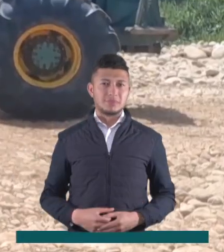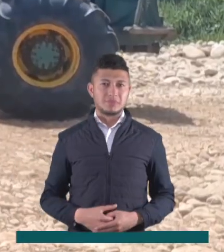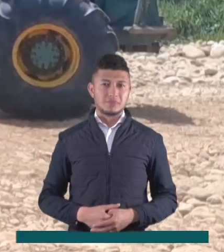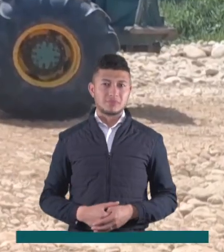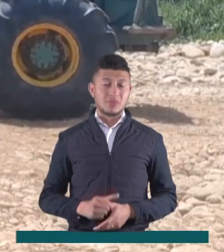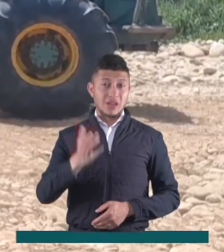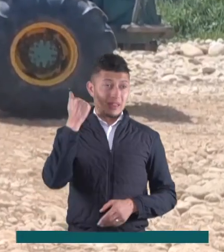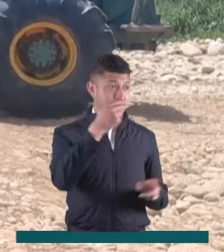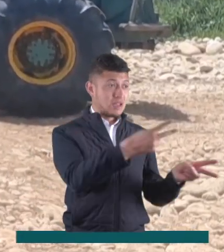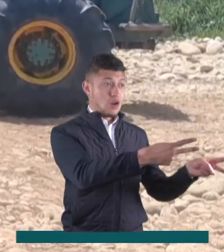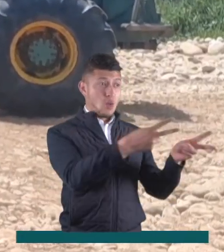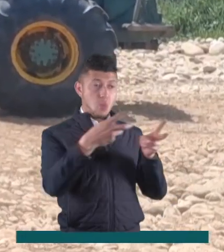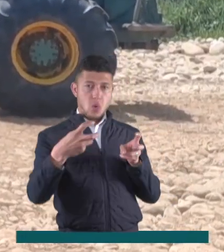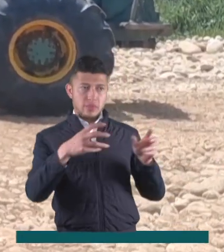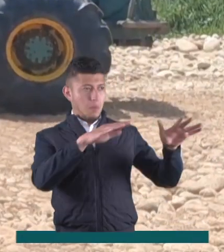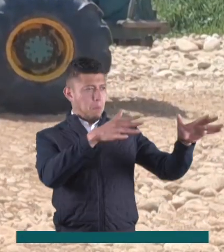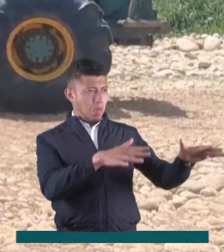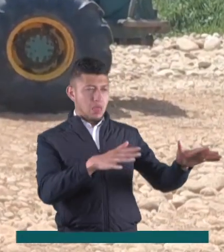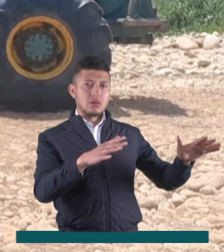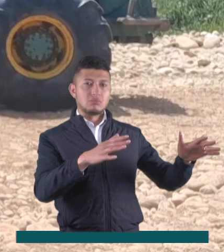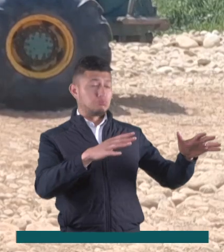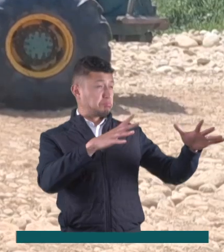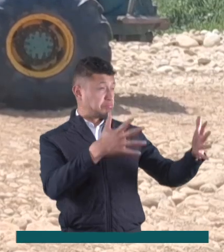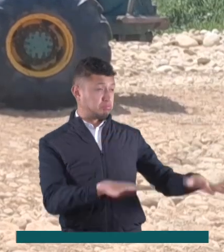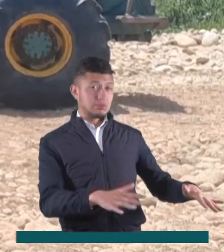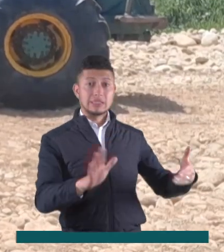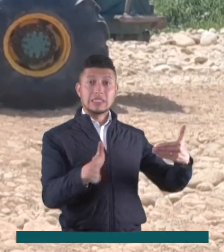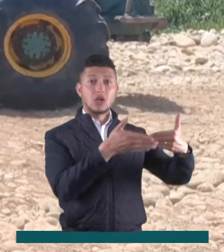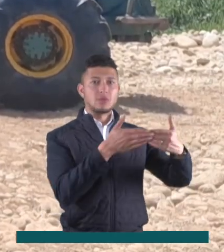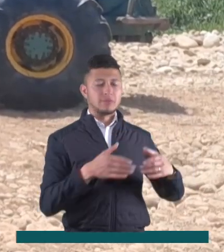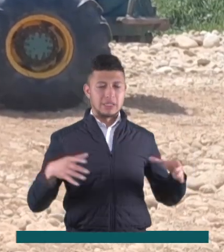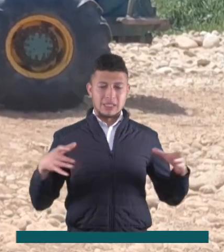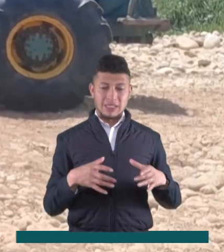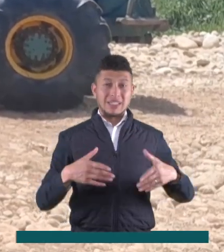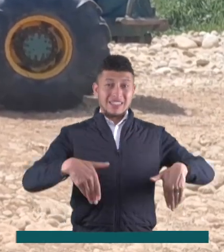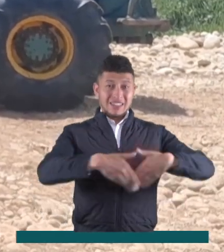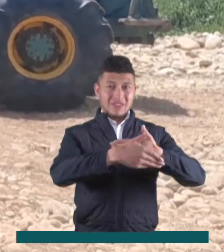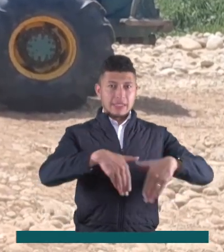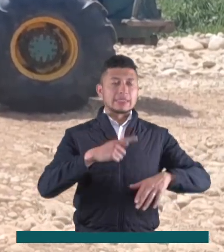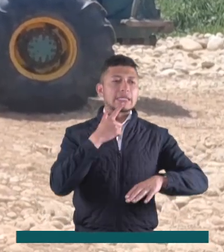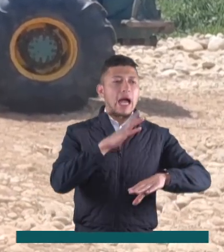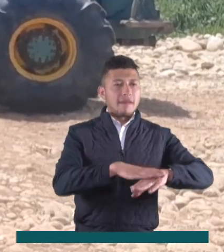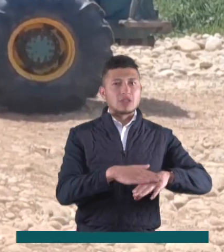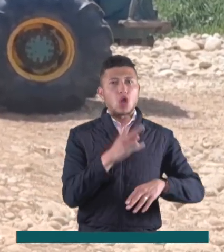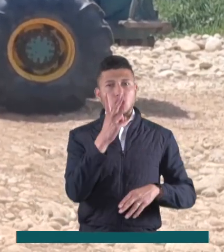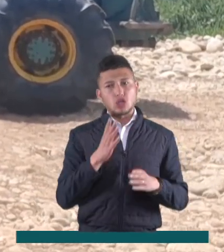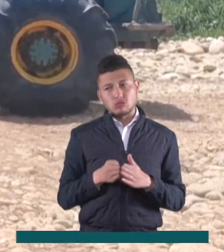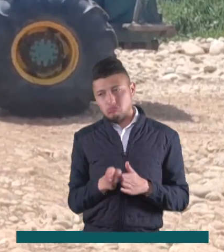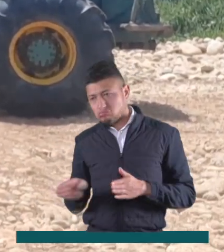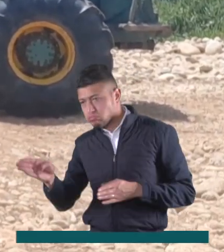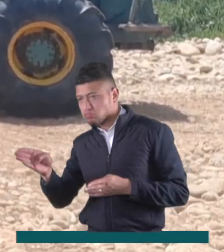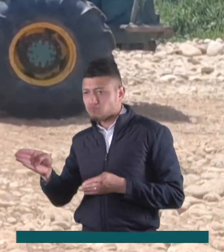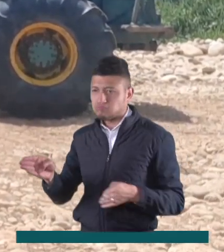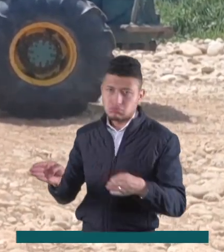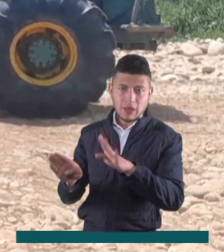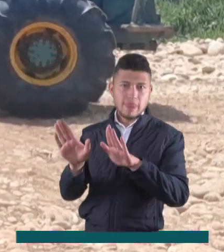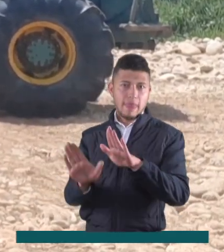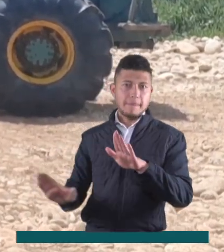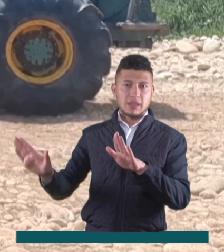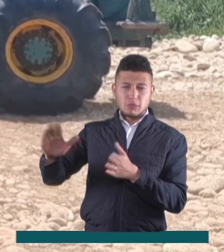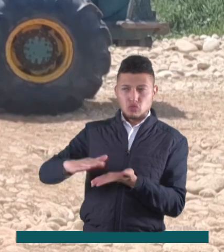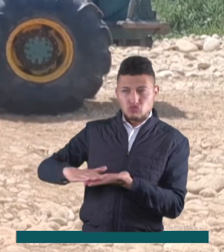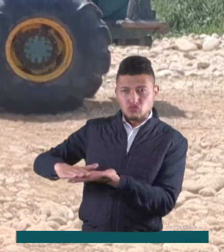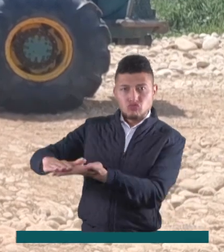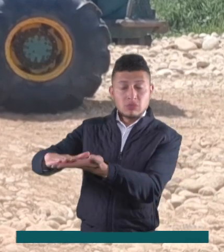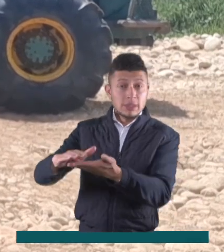Desde el día que el puente se cerró de manera preventiva y su posterior colapso, INVIA se informó que se habilitarían dos rutas para el tránsito entre los dos